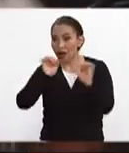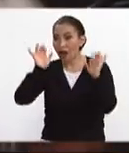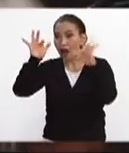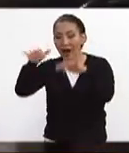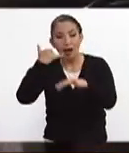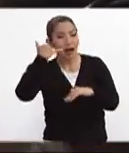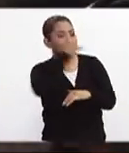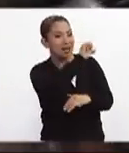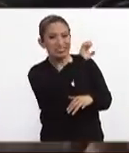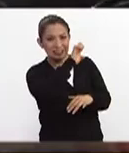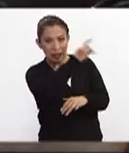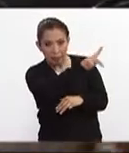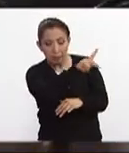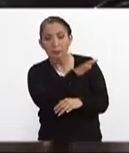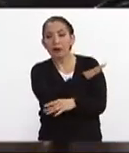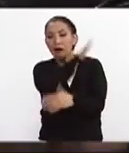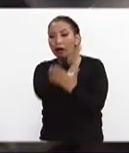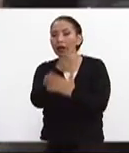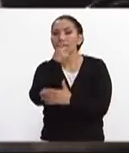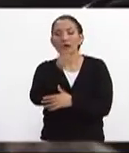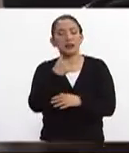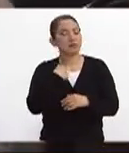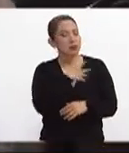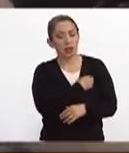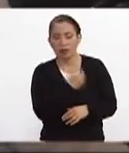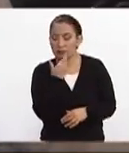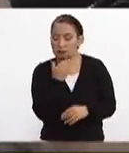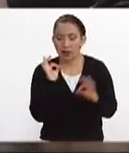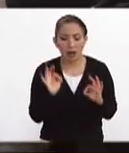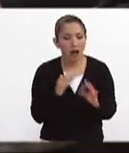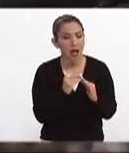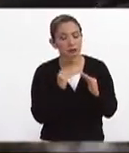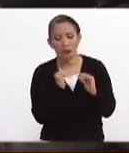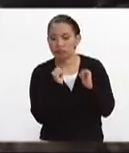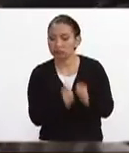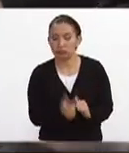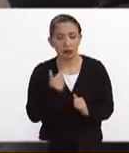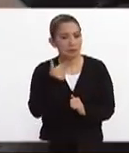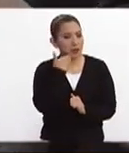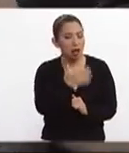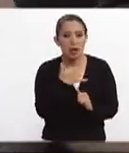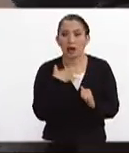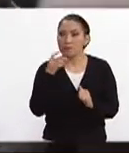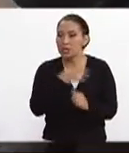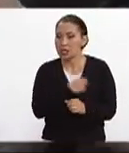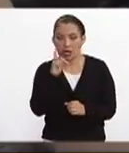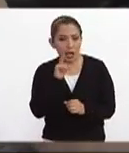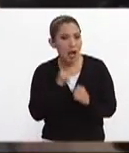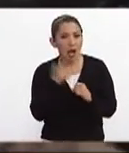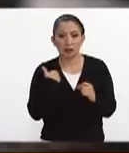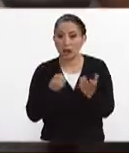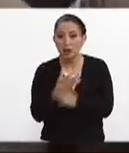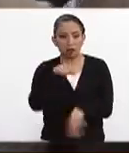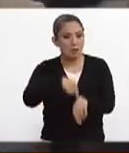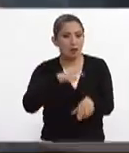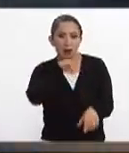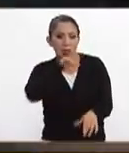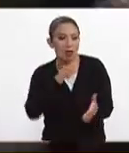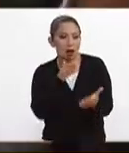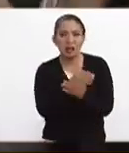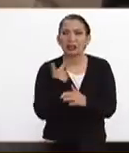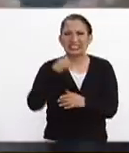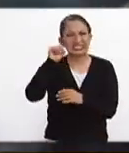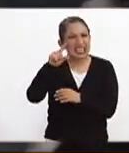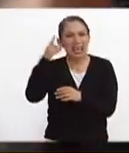por llamado de la SEP y muchas decían mi hijo está bien está en casa mi hijo está bien mi hija está bien salió a tiempo le